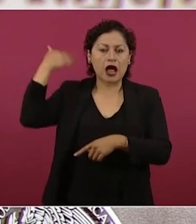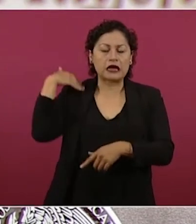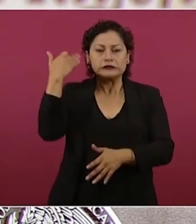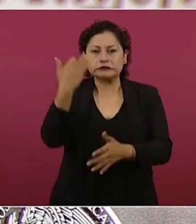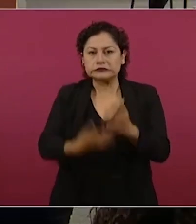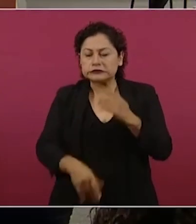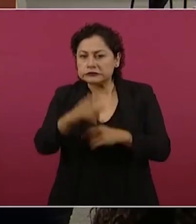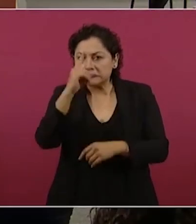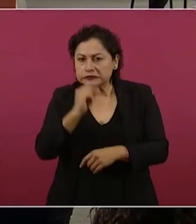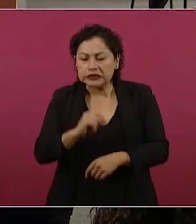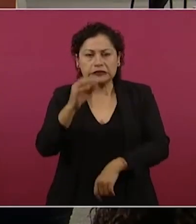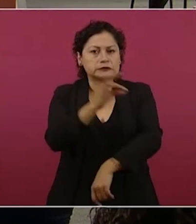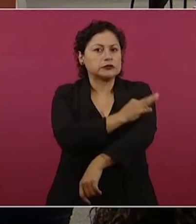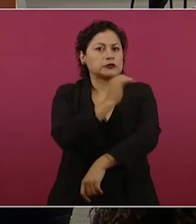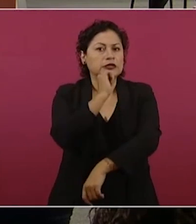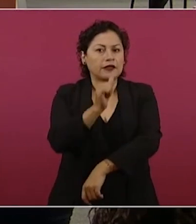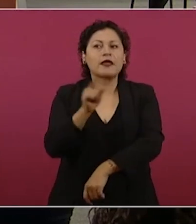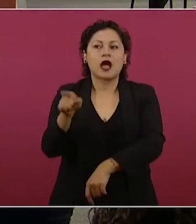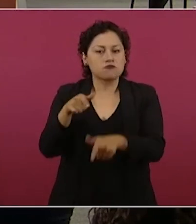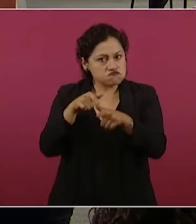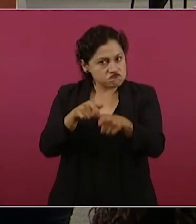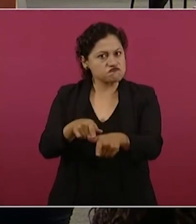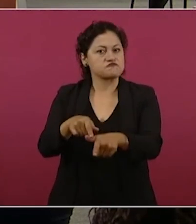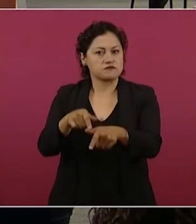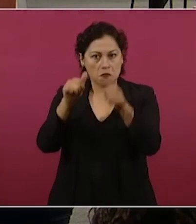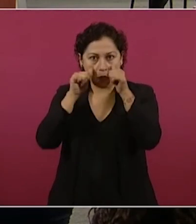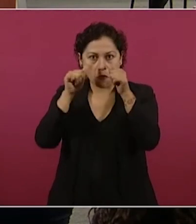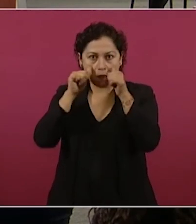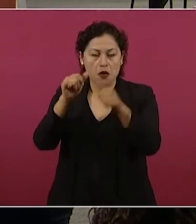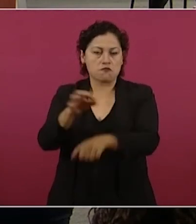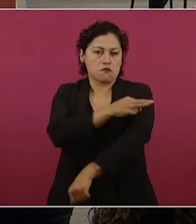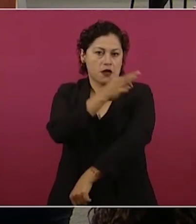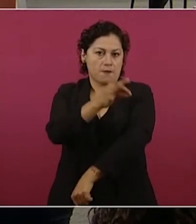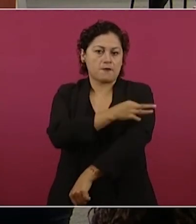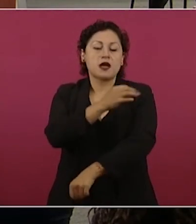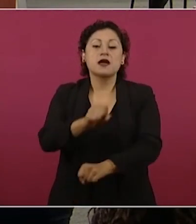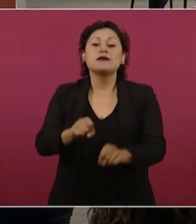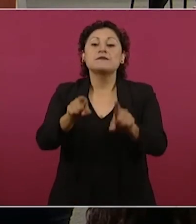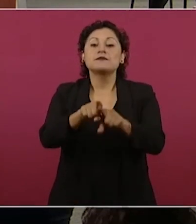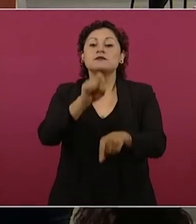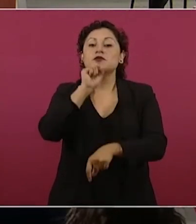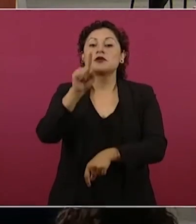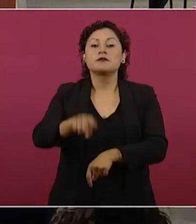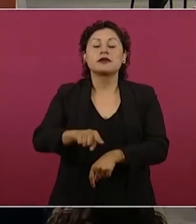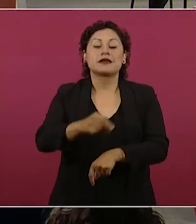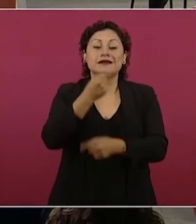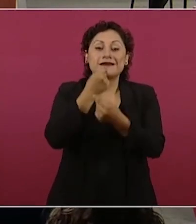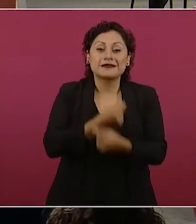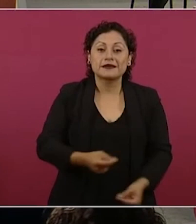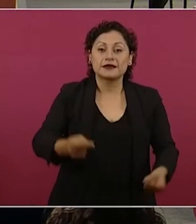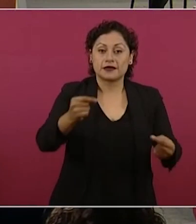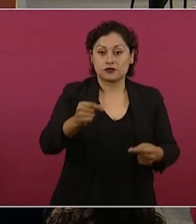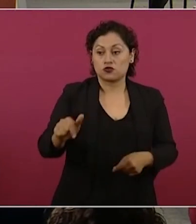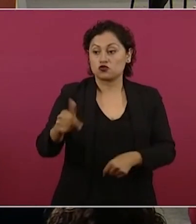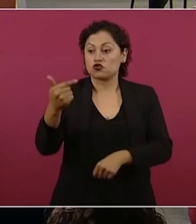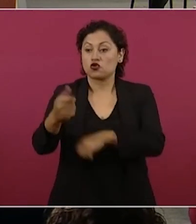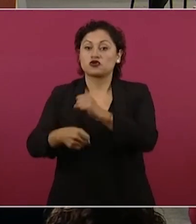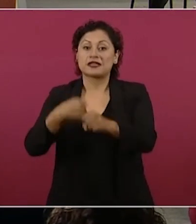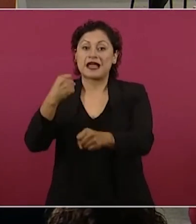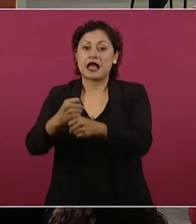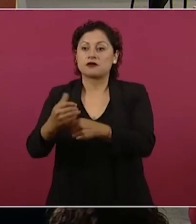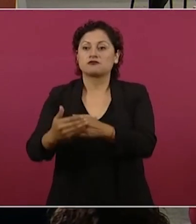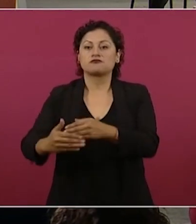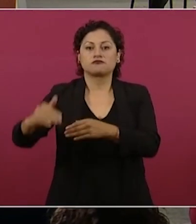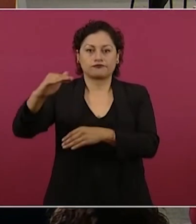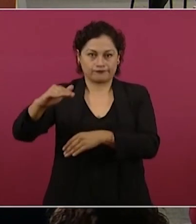acudido a vacunarse en su momento, desde luego también a niñas y niños de 12 años en adelante y estamos próximos